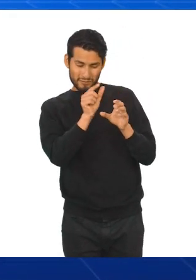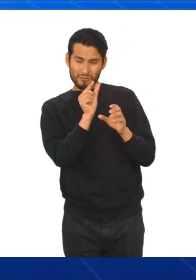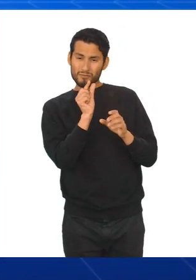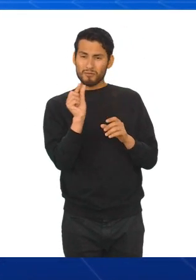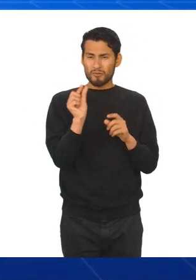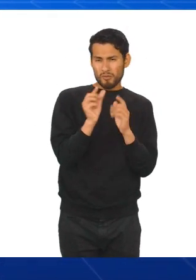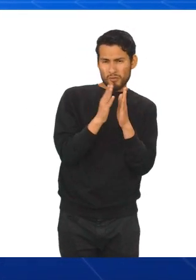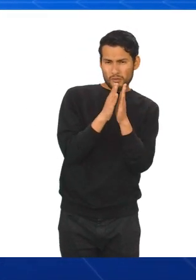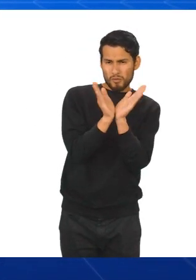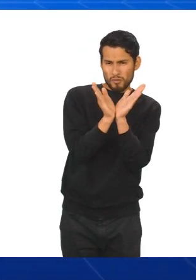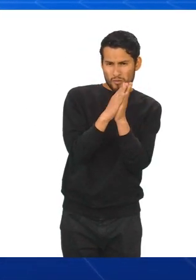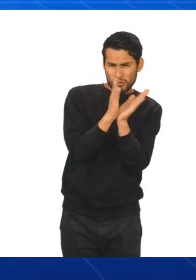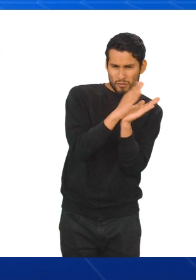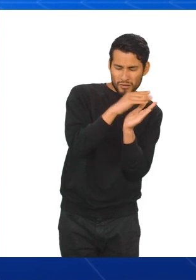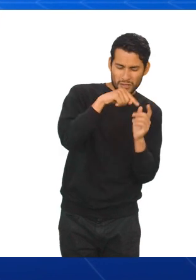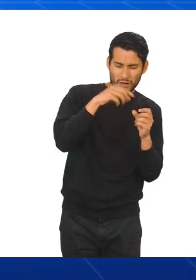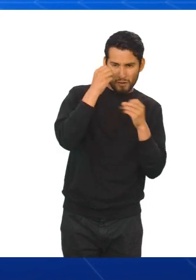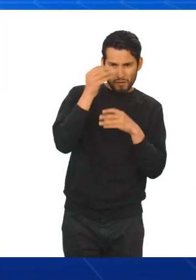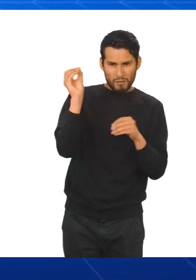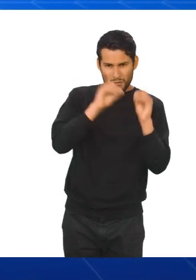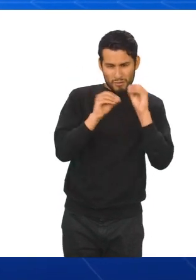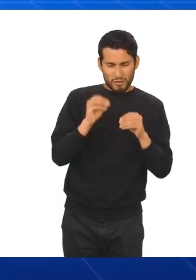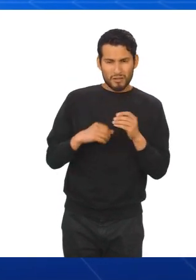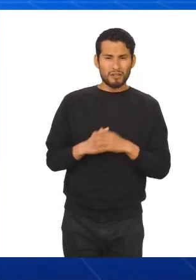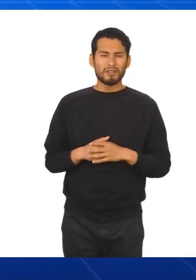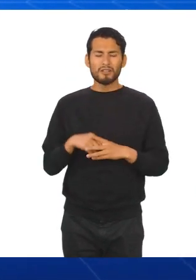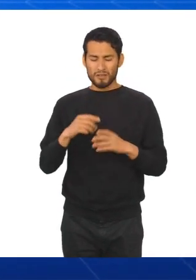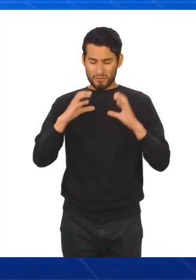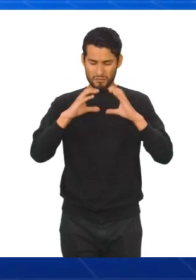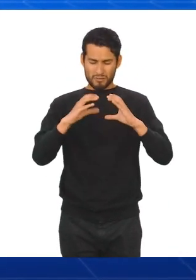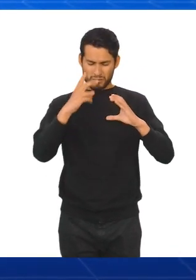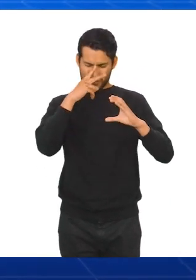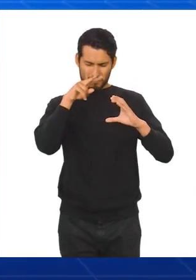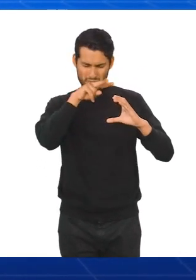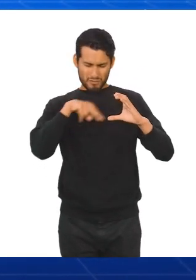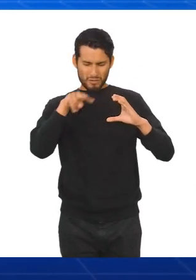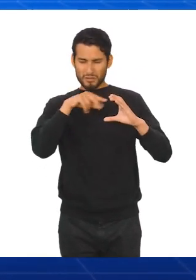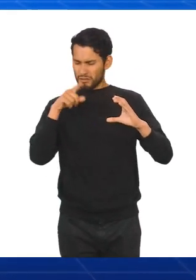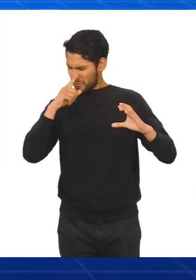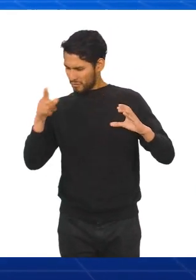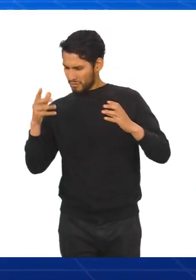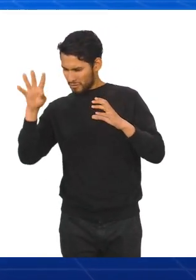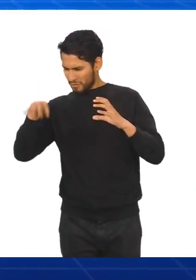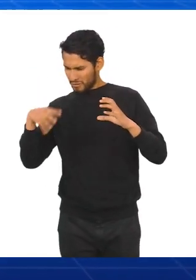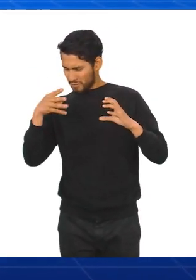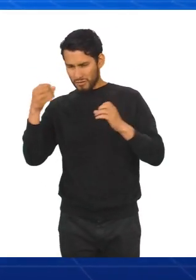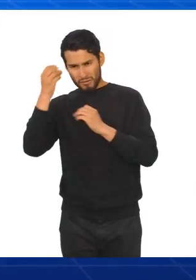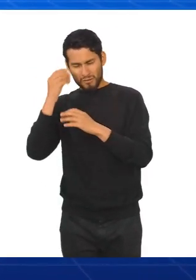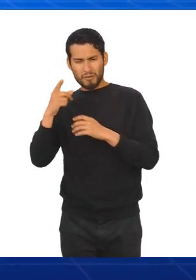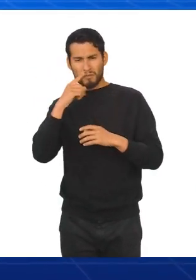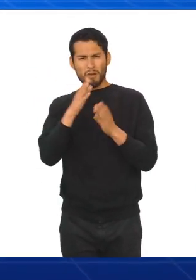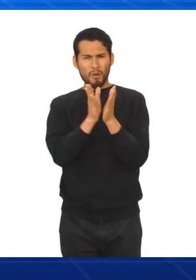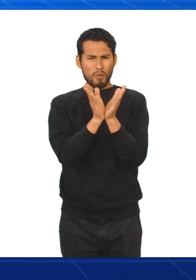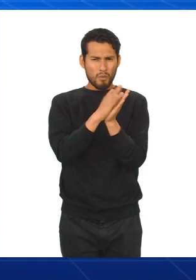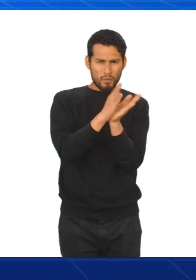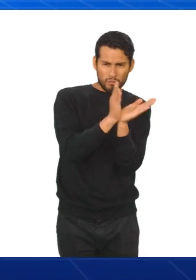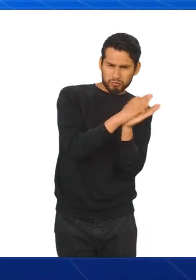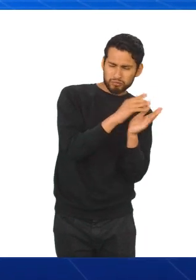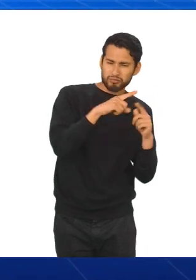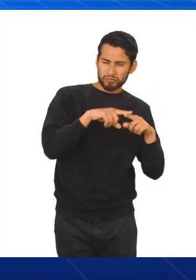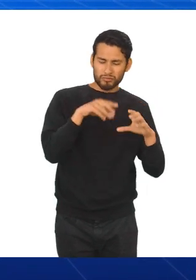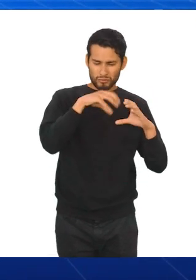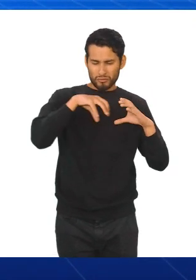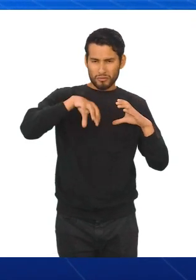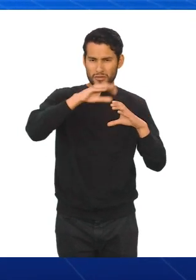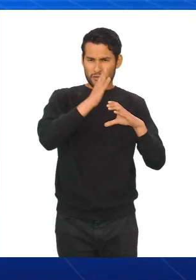forma gráfica, la información de la tabla anterior. Calcula la porción del círculo que corresponde al valor de cada dato.